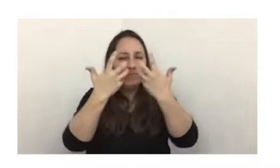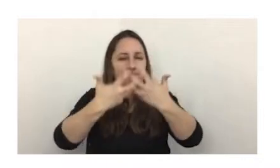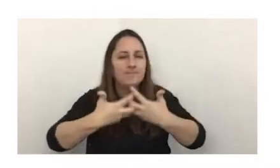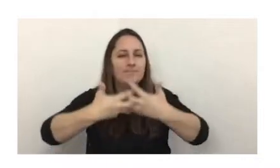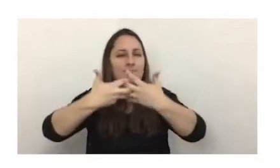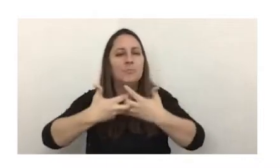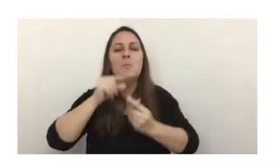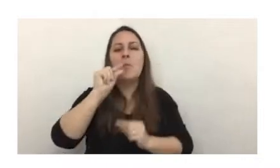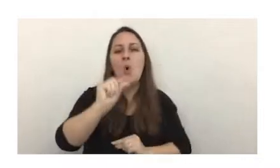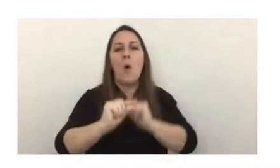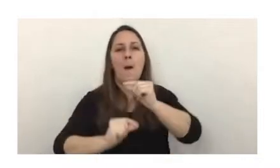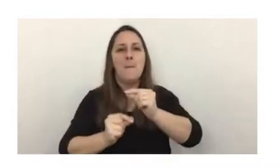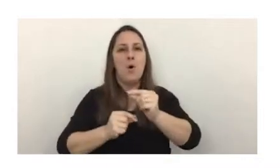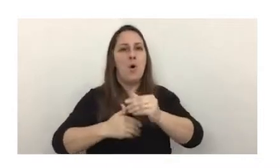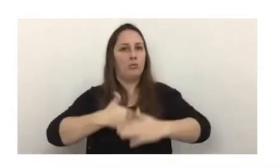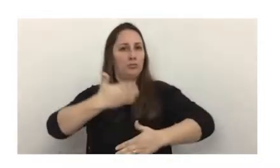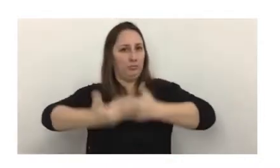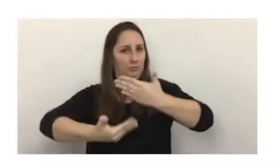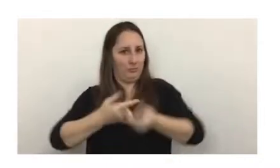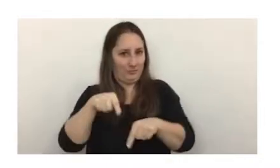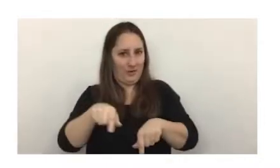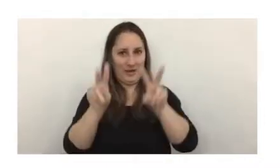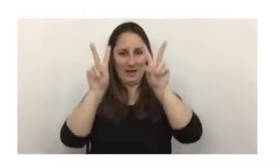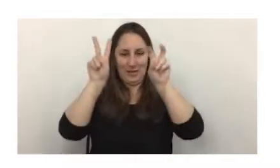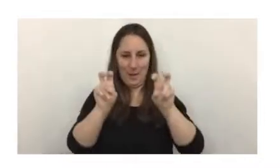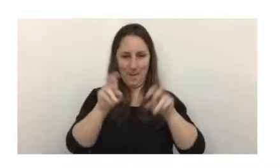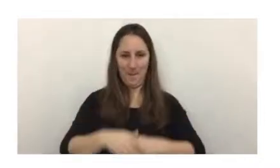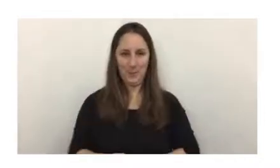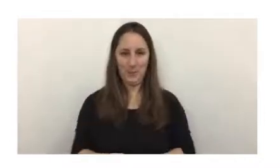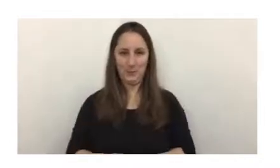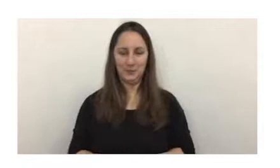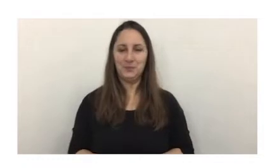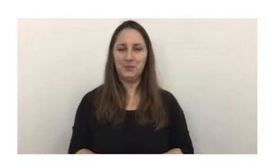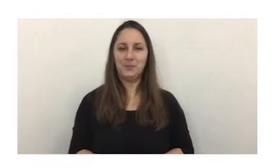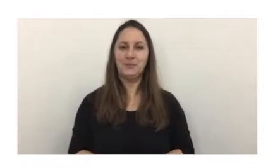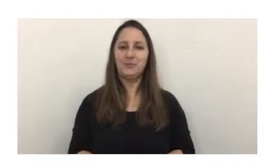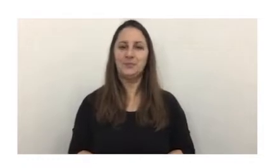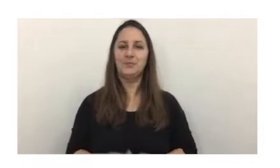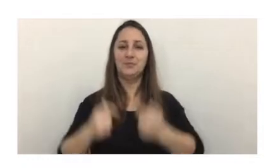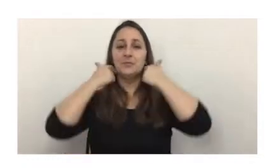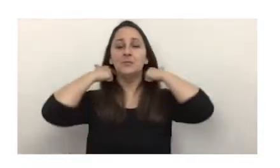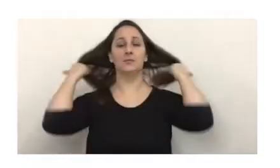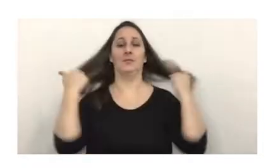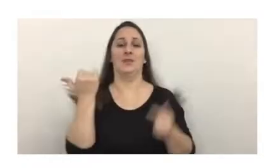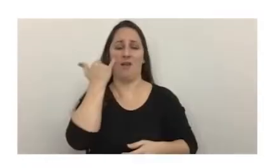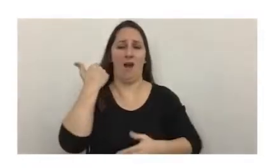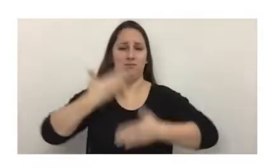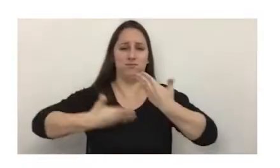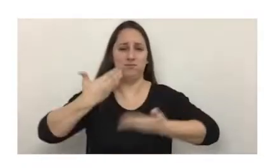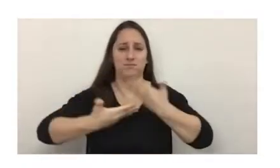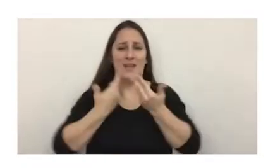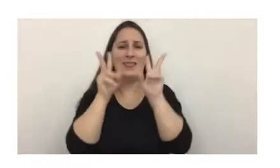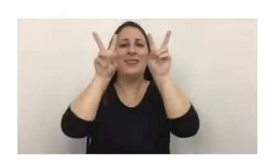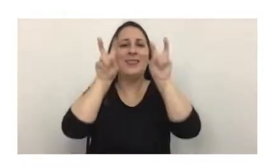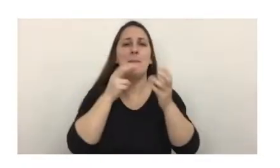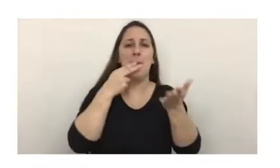avances en este sentido ahora bien y habiendo avanzado rápidamente en el tratamiento